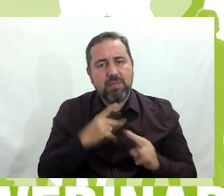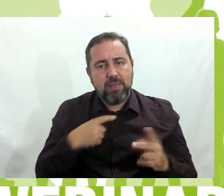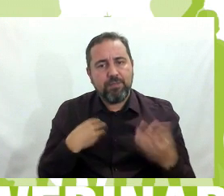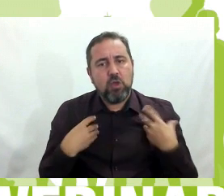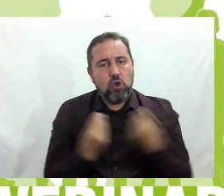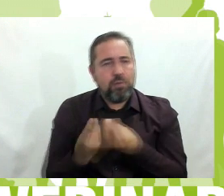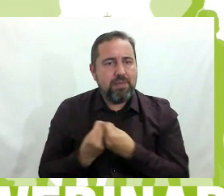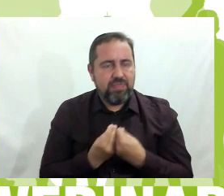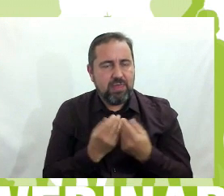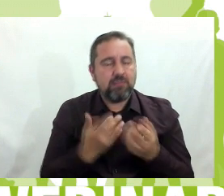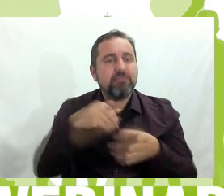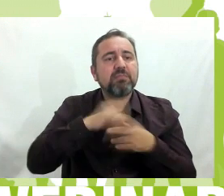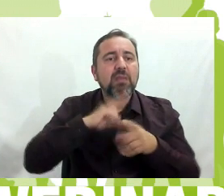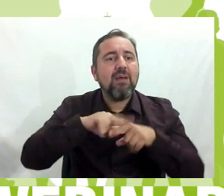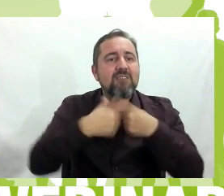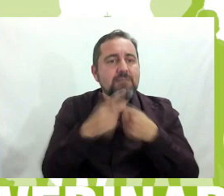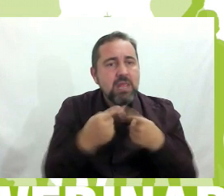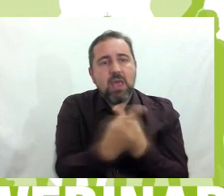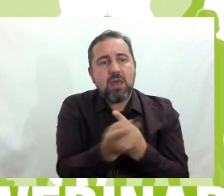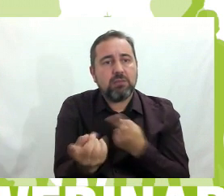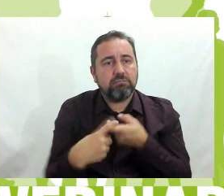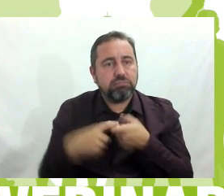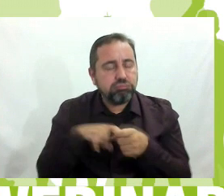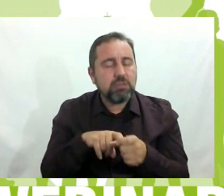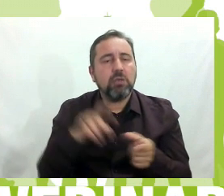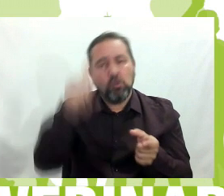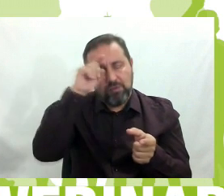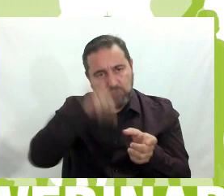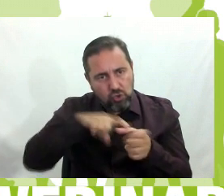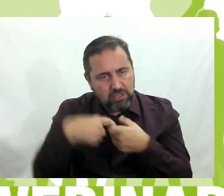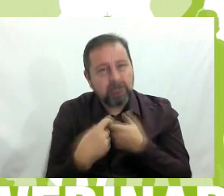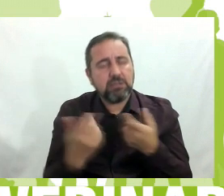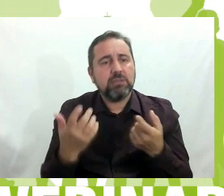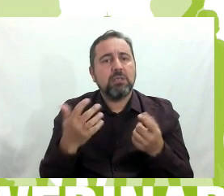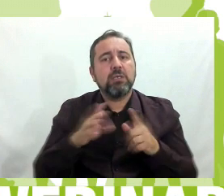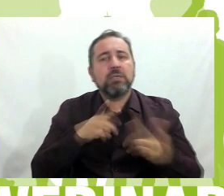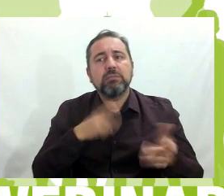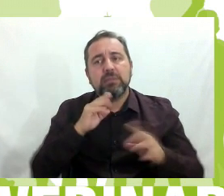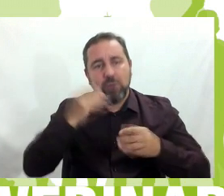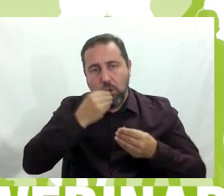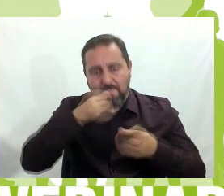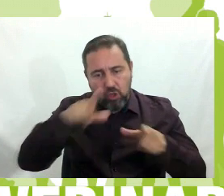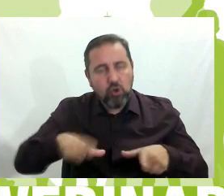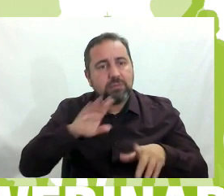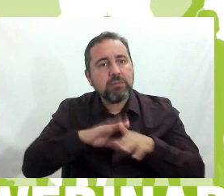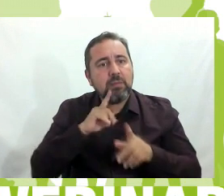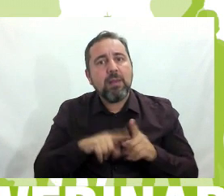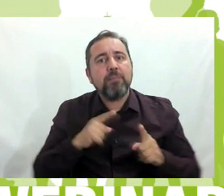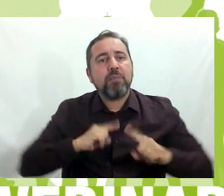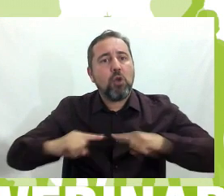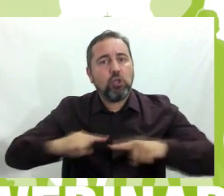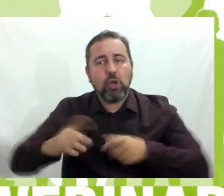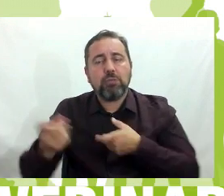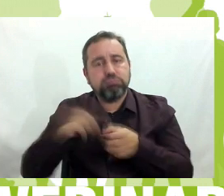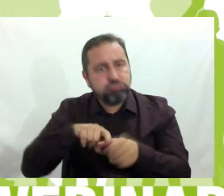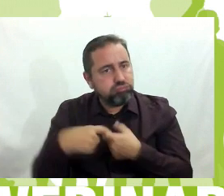familiares, profes, también monitores del comedor, monitoras, y también